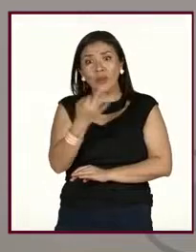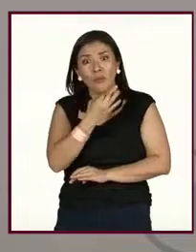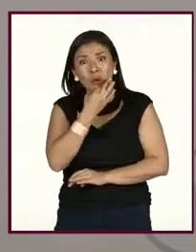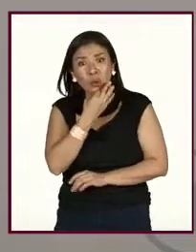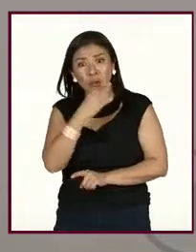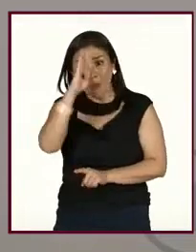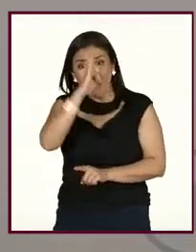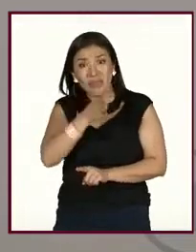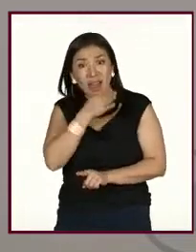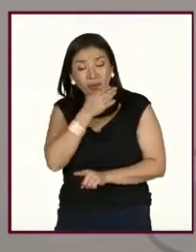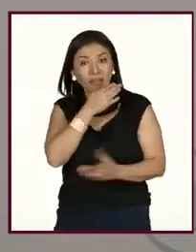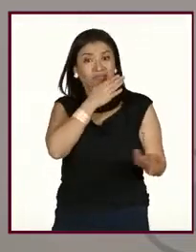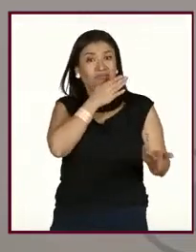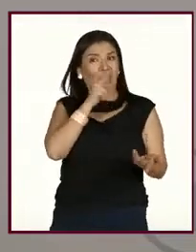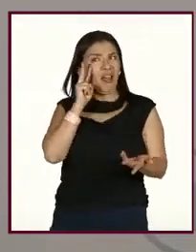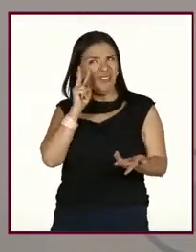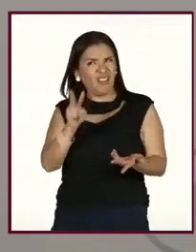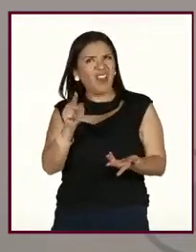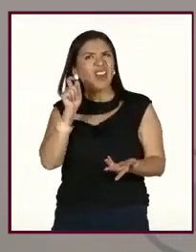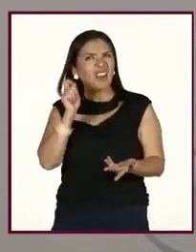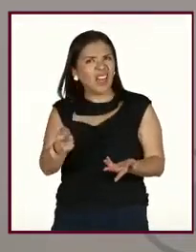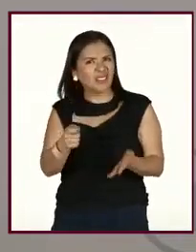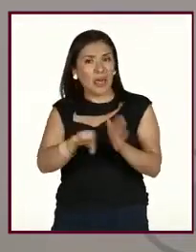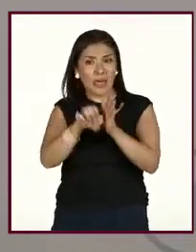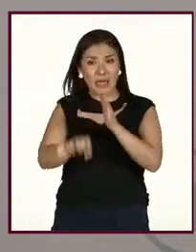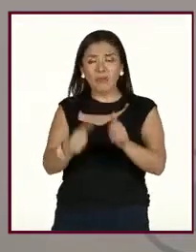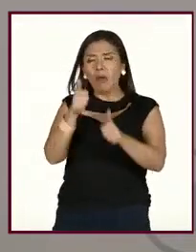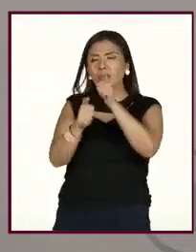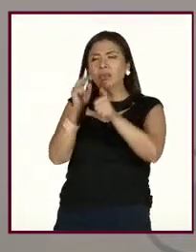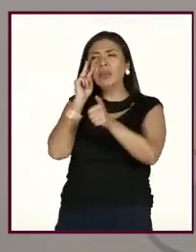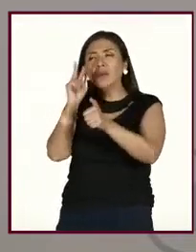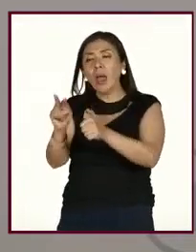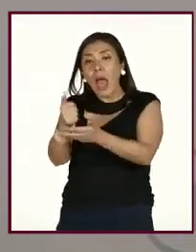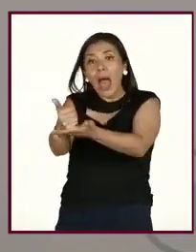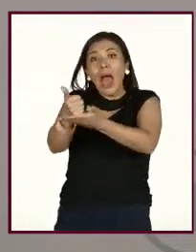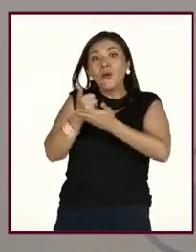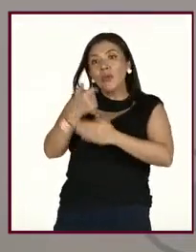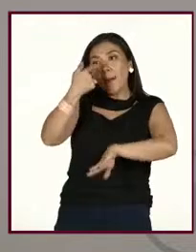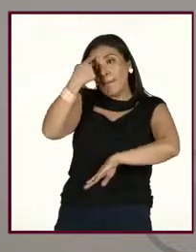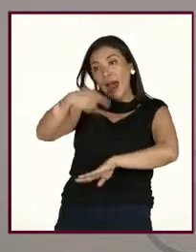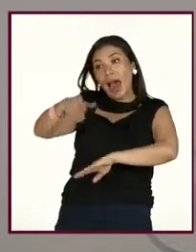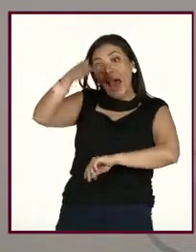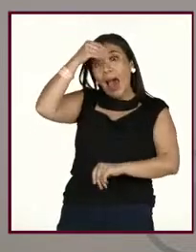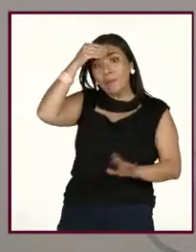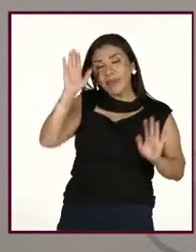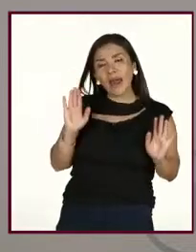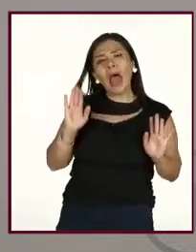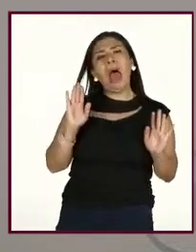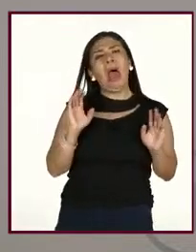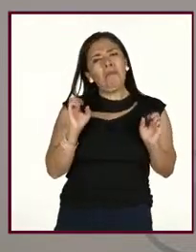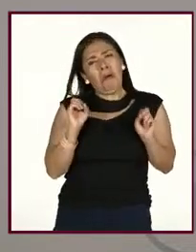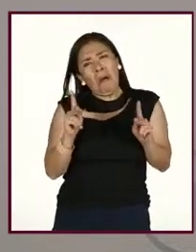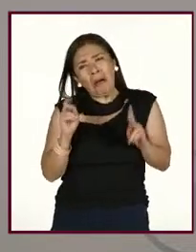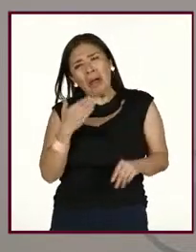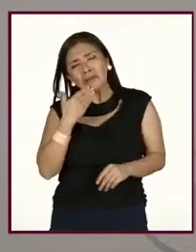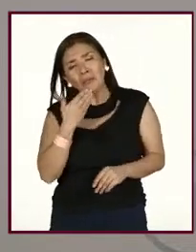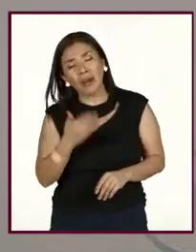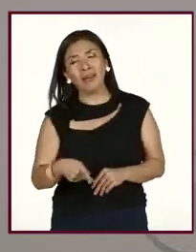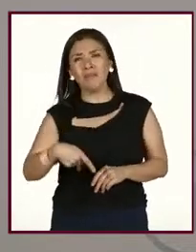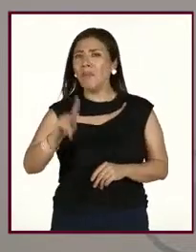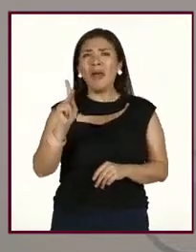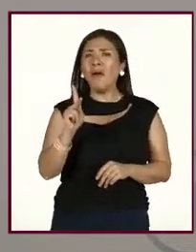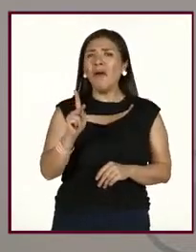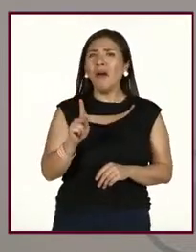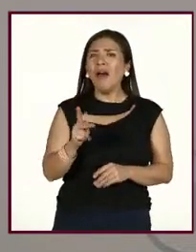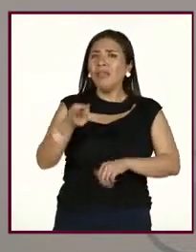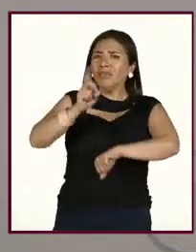depende que estás viendo. Puede ser, si es algo que te estás sumando a tu vida, que estás aprendiendo, pues, ok. Pero si no, y